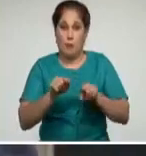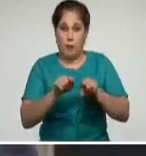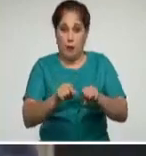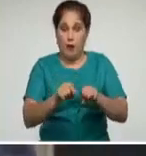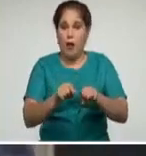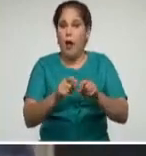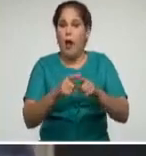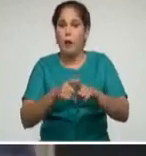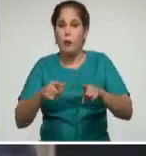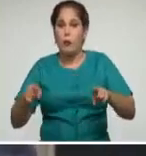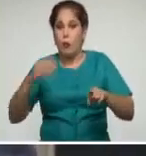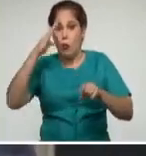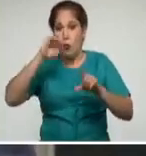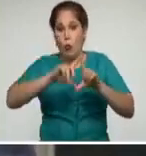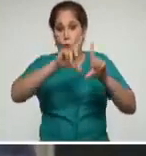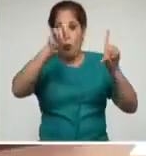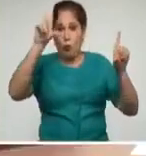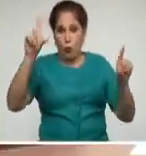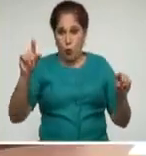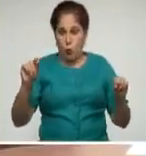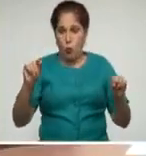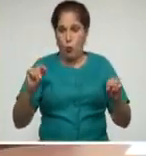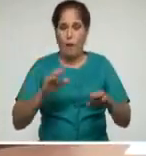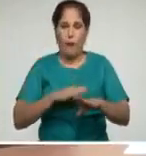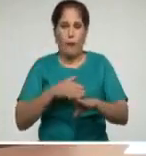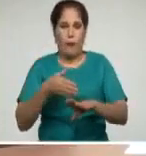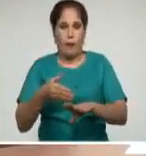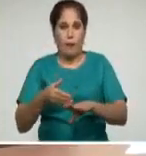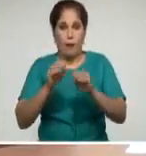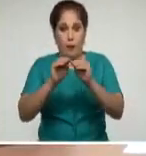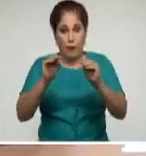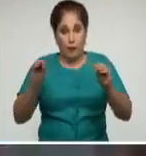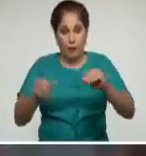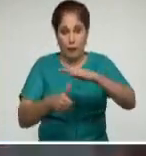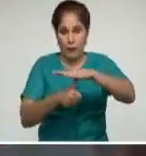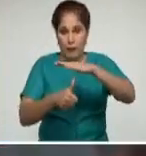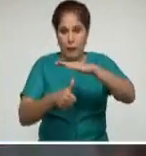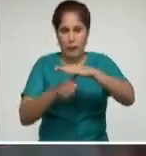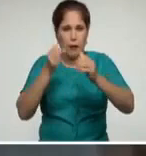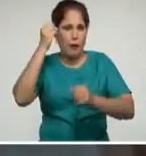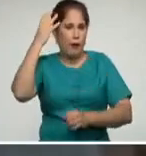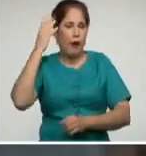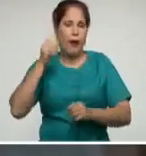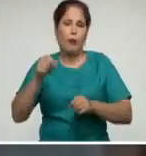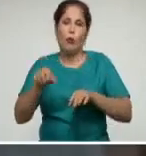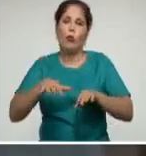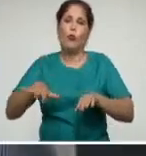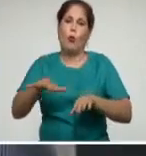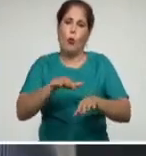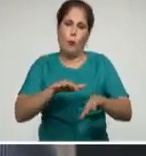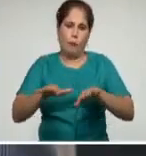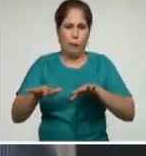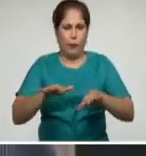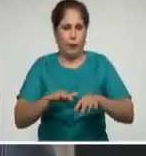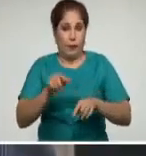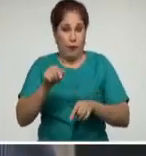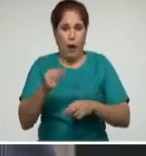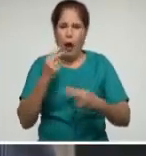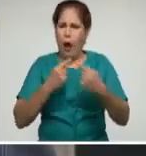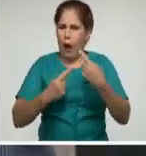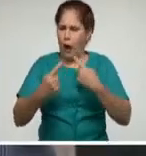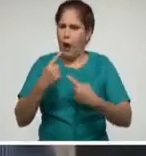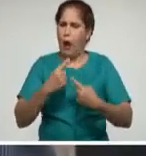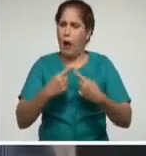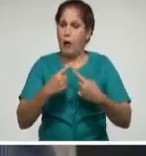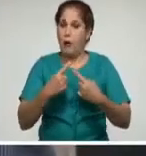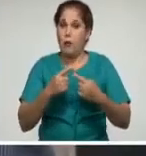a toda la capital, y posteriormente al país, llamó el presidente Miguel Díaz Canel Bermúdez. Aquí hay cosas que se han desarrollado ahora que llegaron